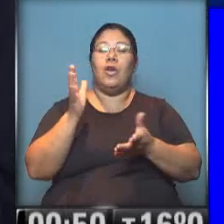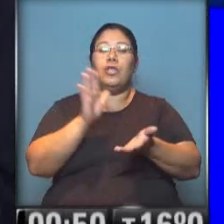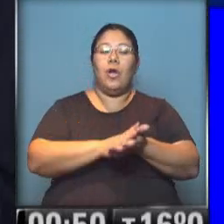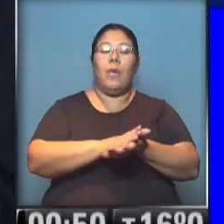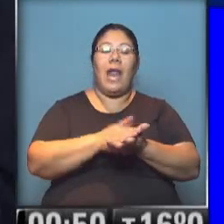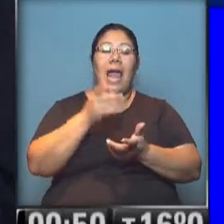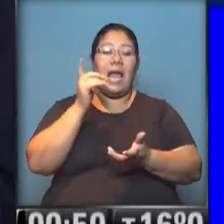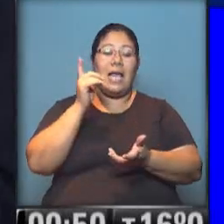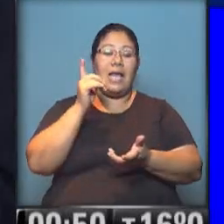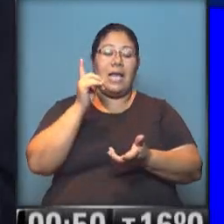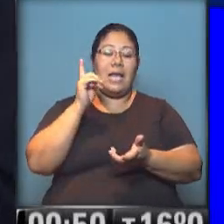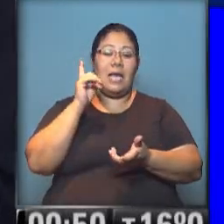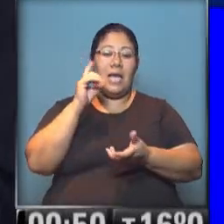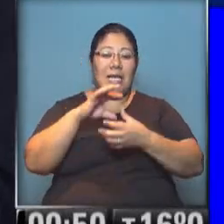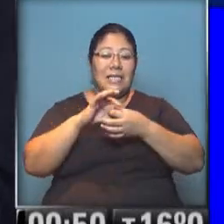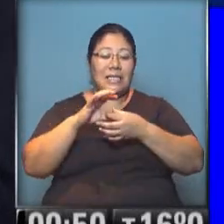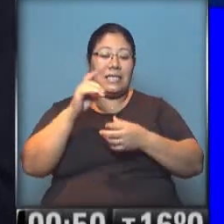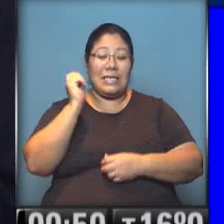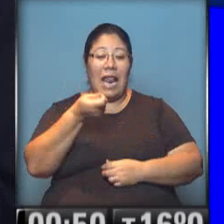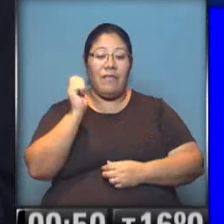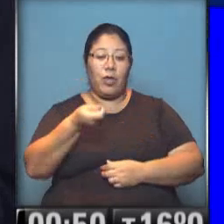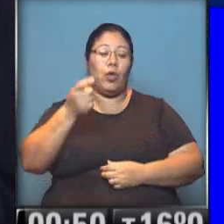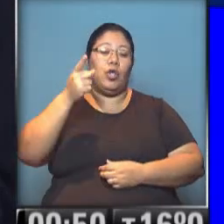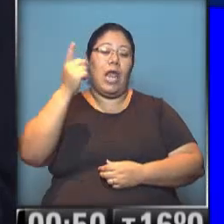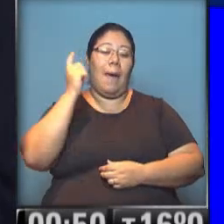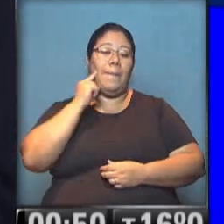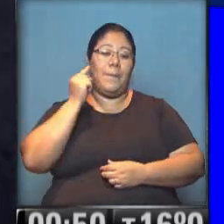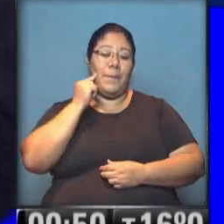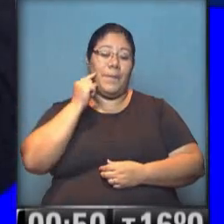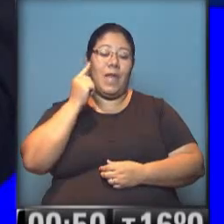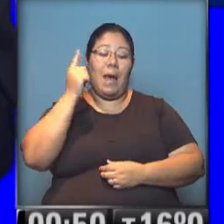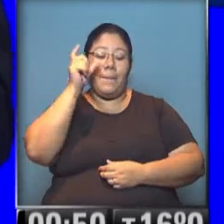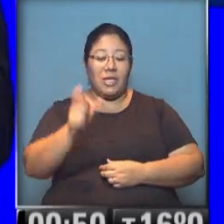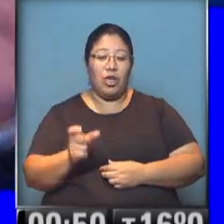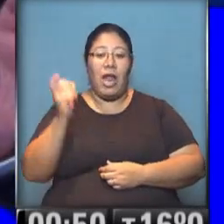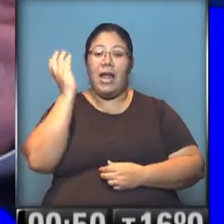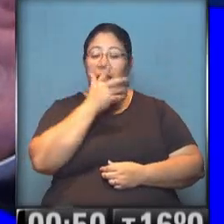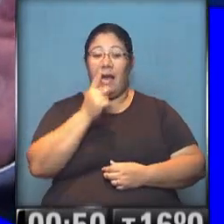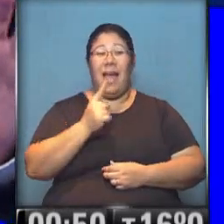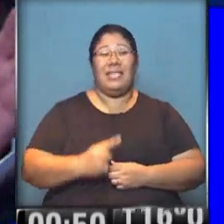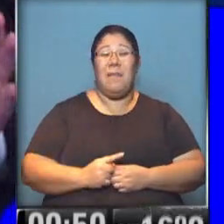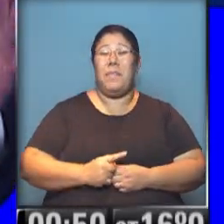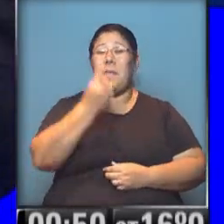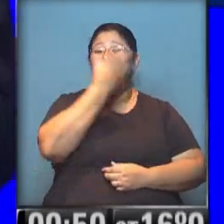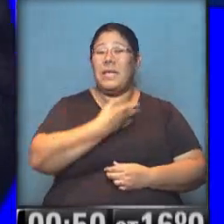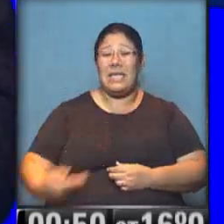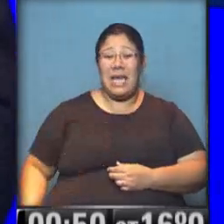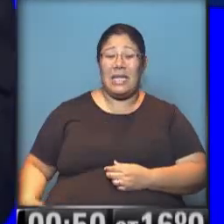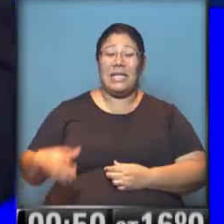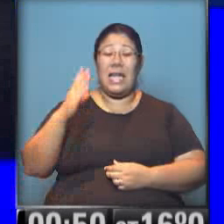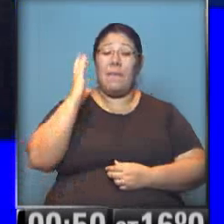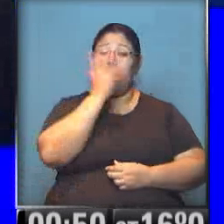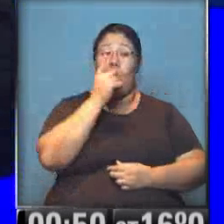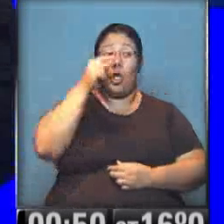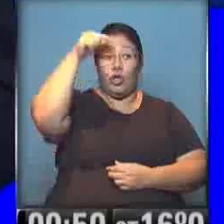que no ha logrado desarmarse, no ha logrado desactivarse, a pesar de tener el primer presidente negro, Gaby, en la historia de Estados Unidos. claro. Hubo que esperar